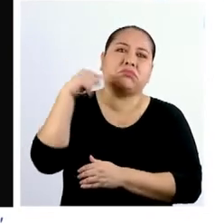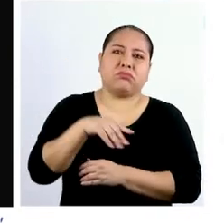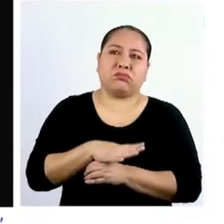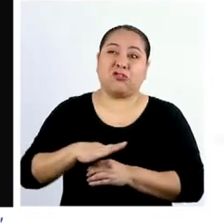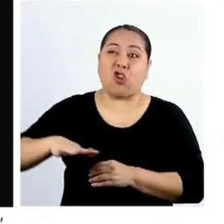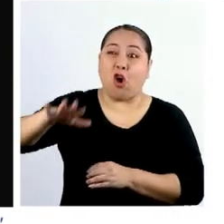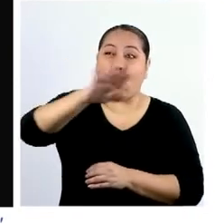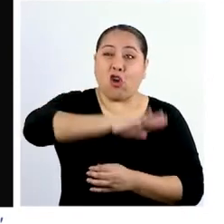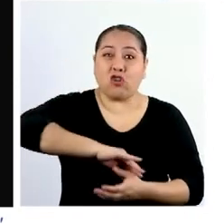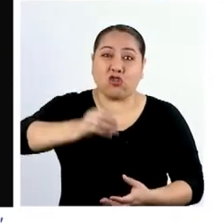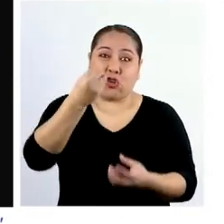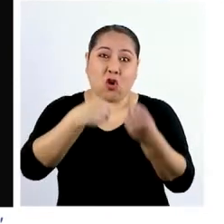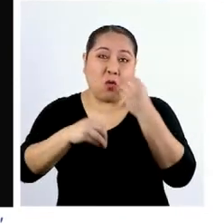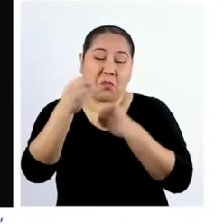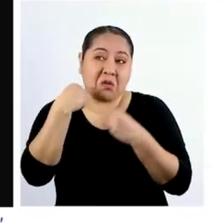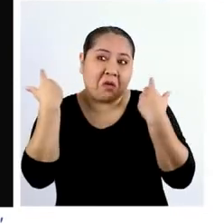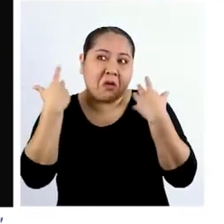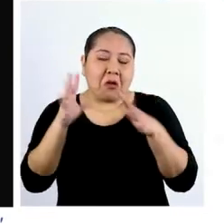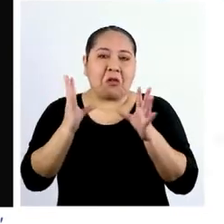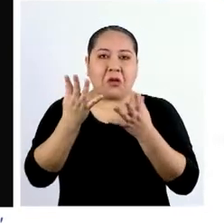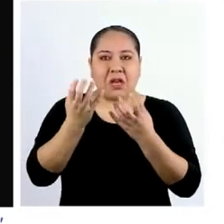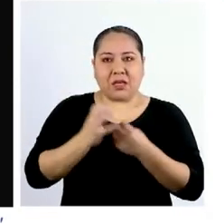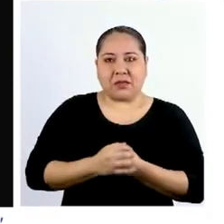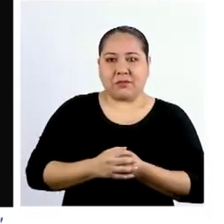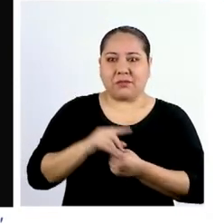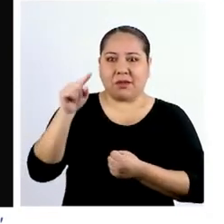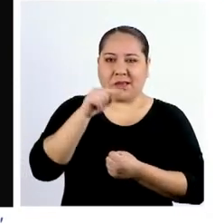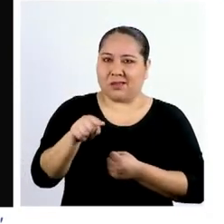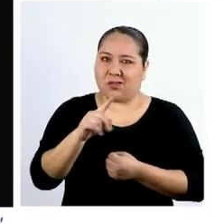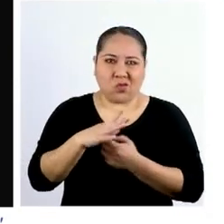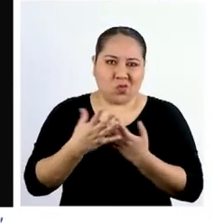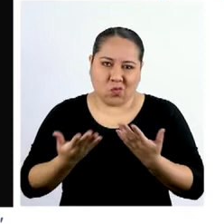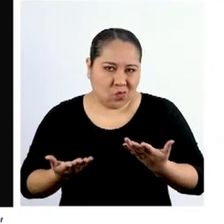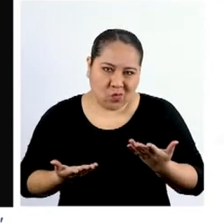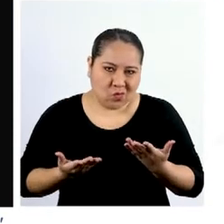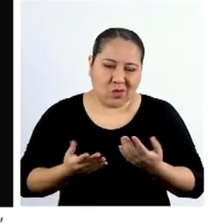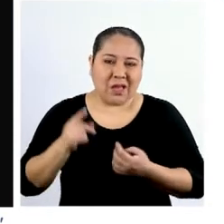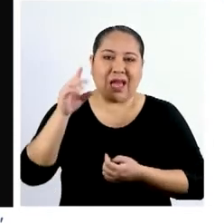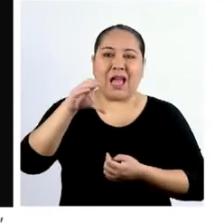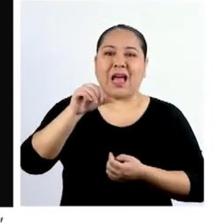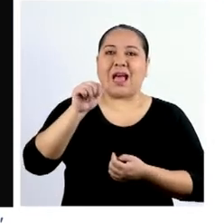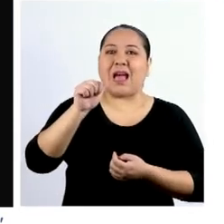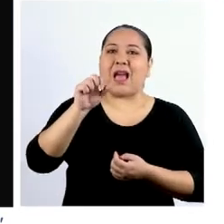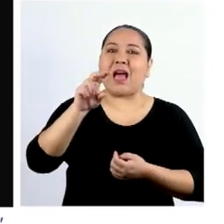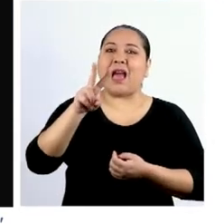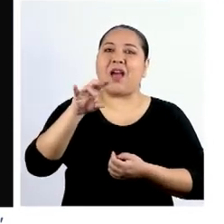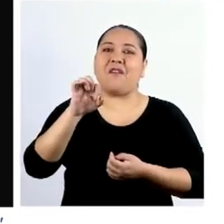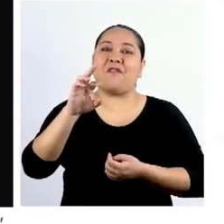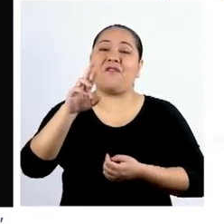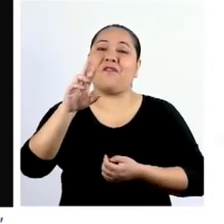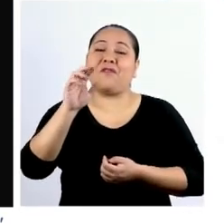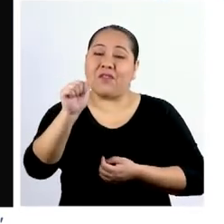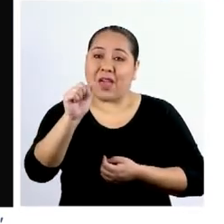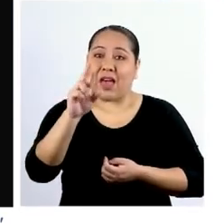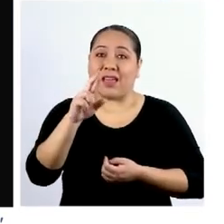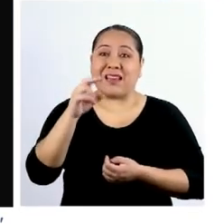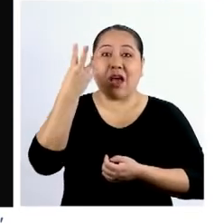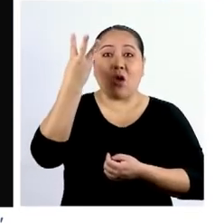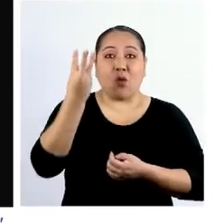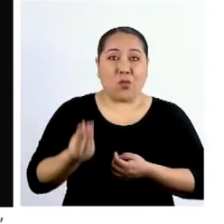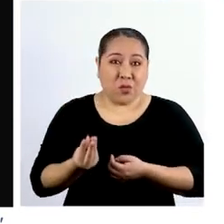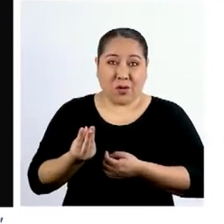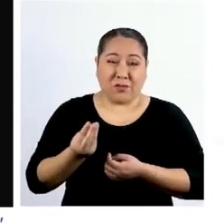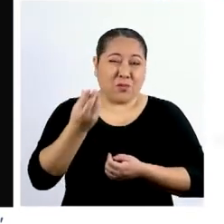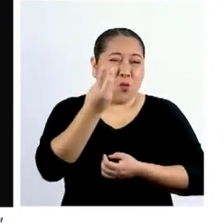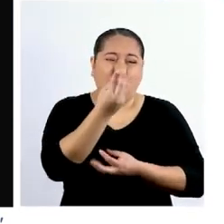alcanzaría para que todos comieran lo que quisieran. Claramente, ese no es el caso. El caviar es un recurso escaso. De